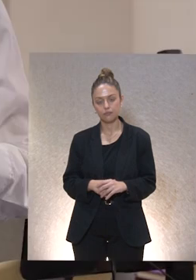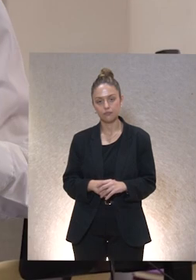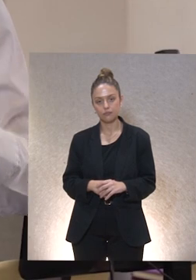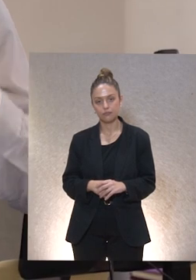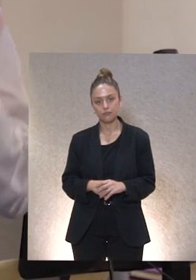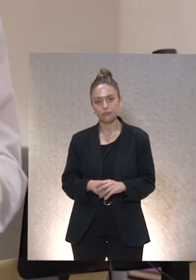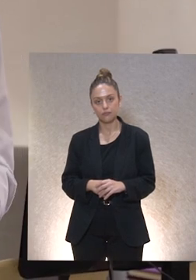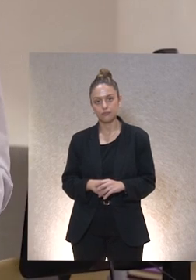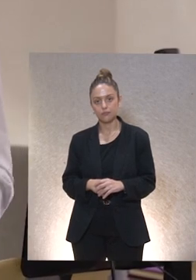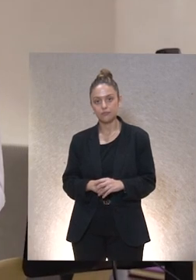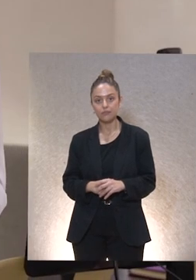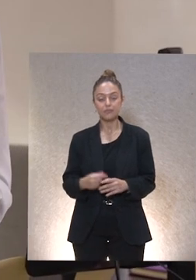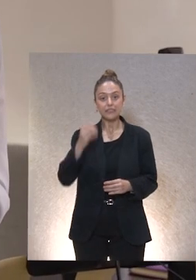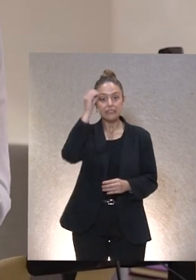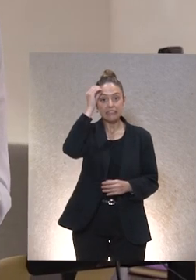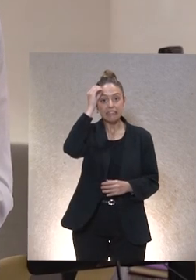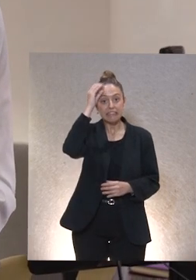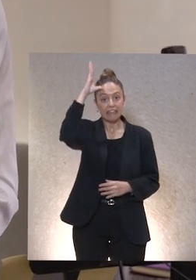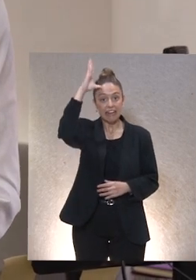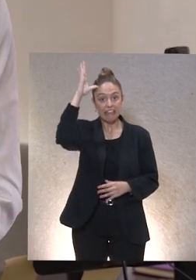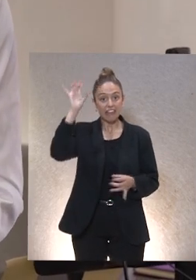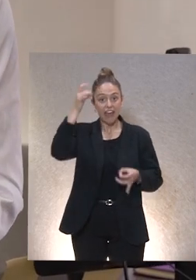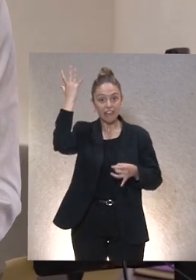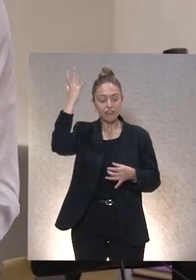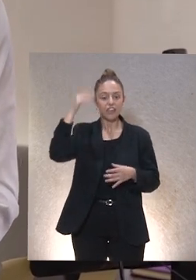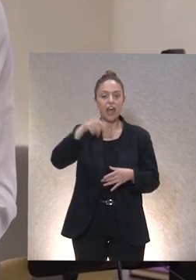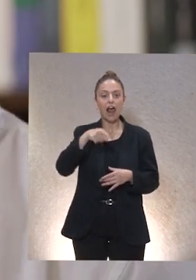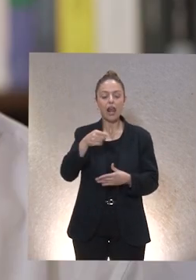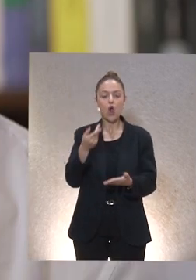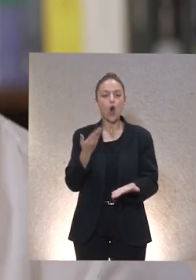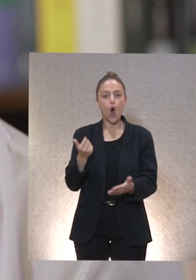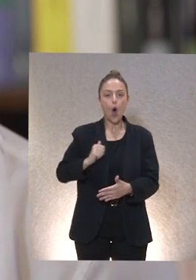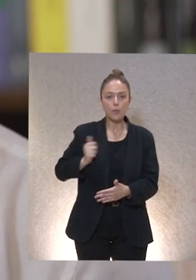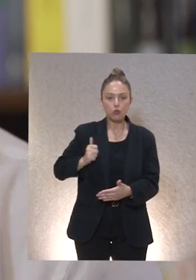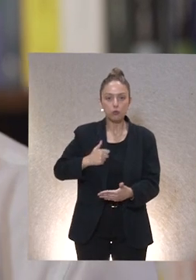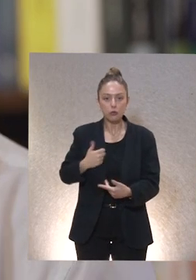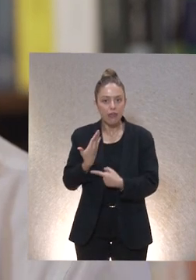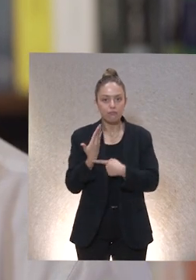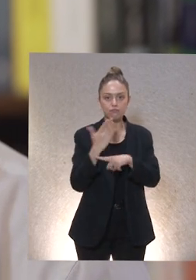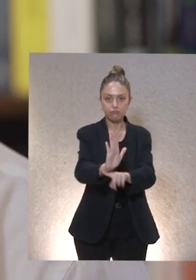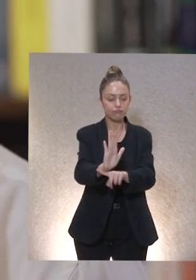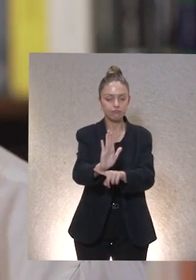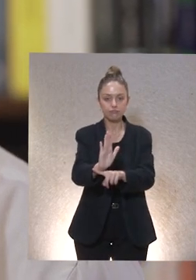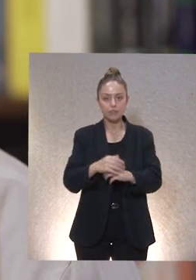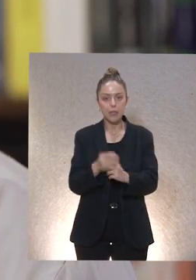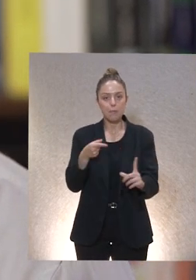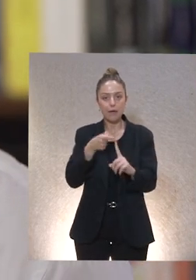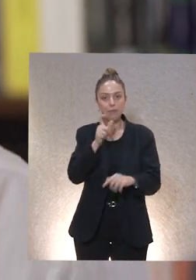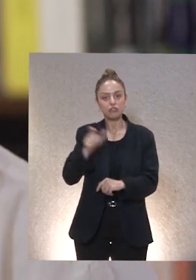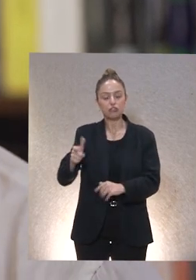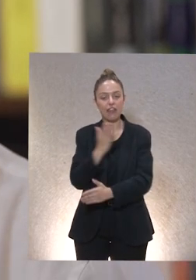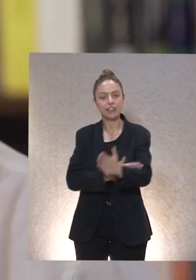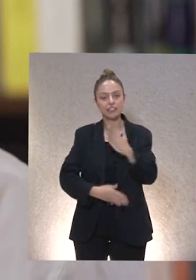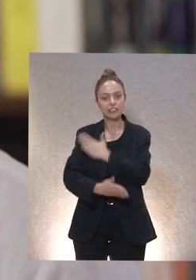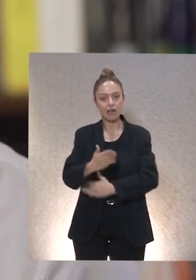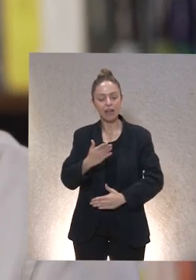La inteligencia artificial, concretamente, ofrece oportunidades sin precedente para las personas con discapacidad